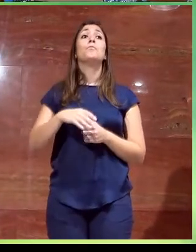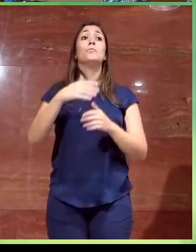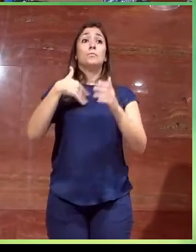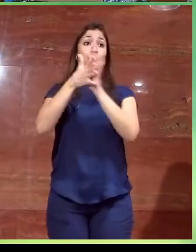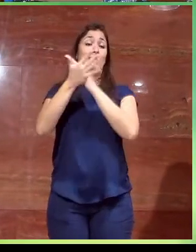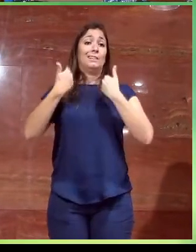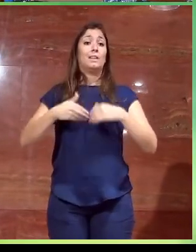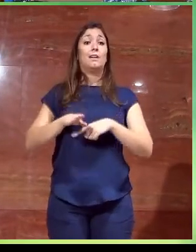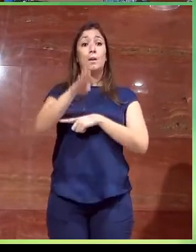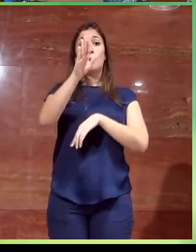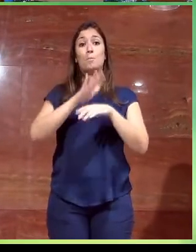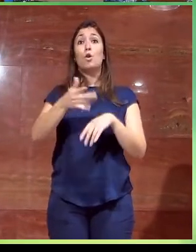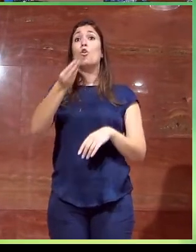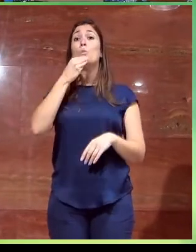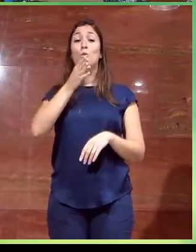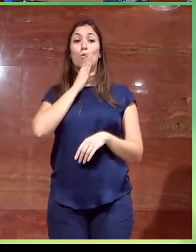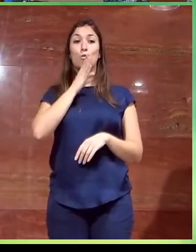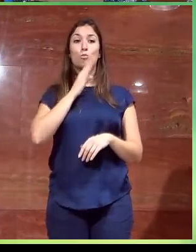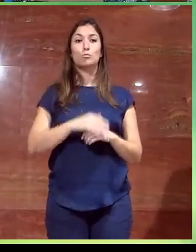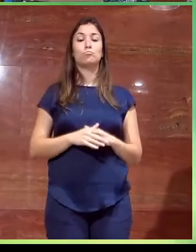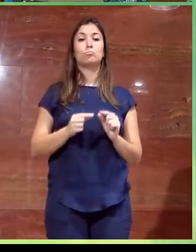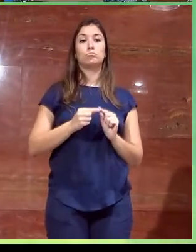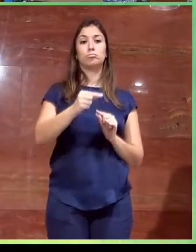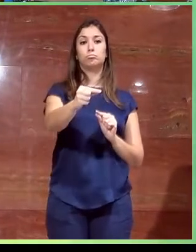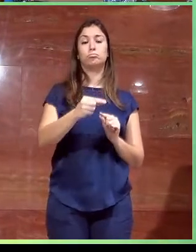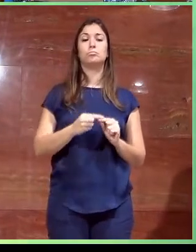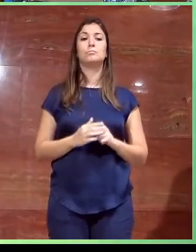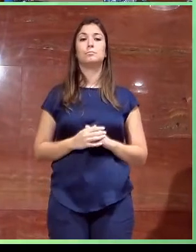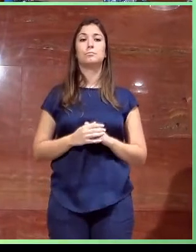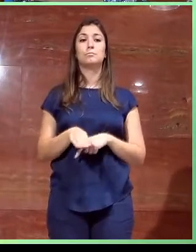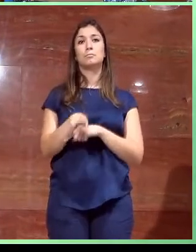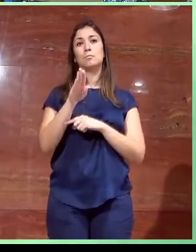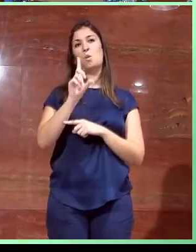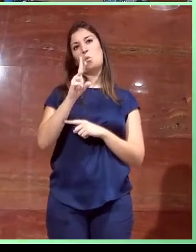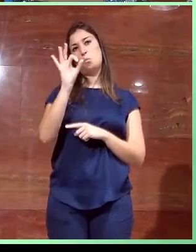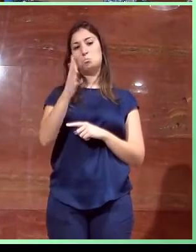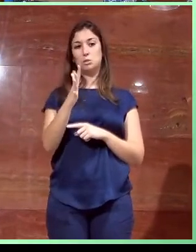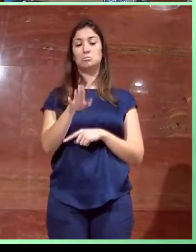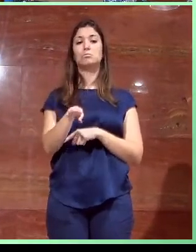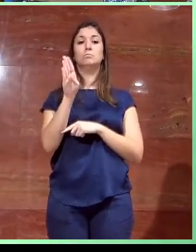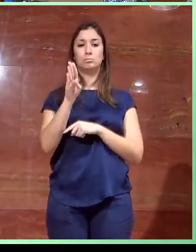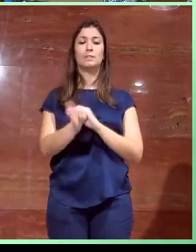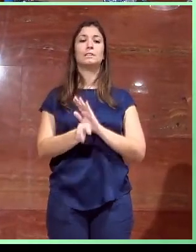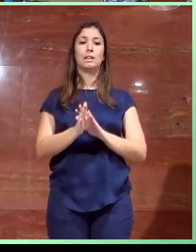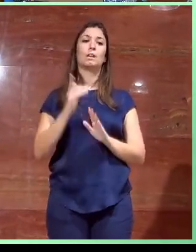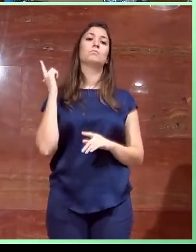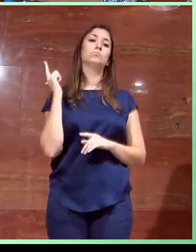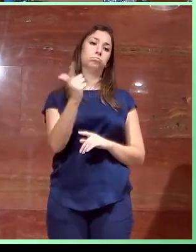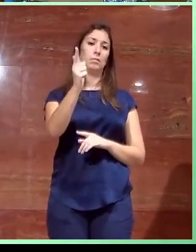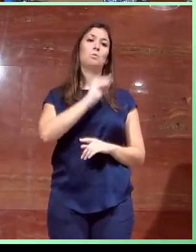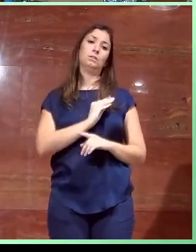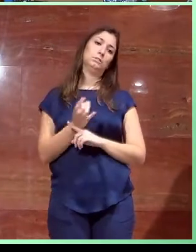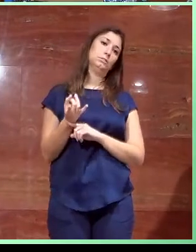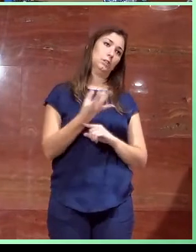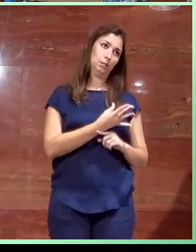rampa de acceso al comedor tiene una longitud, la pendiente es del 12 y pico por ciento pero sí que tiene una longitud que excede con mucho